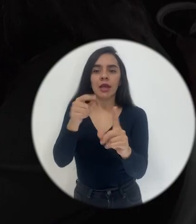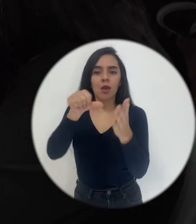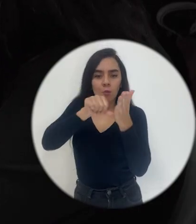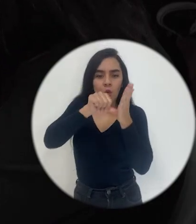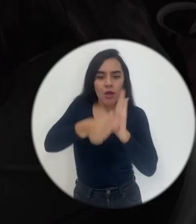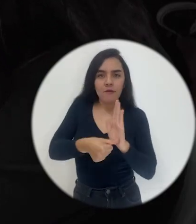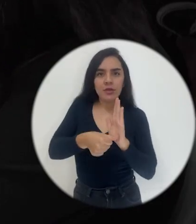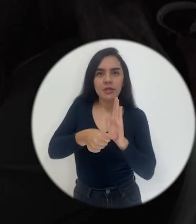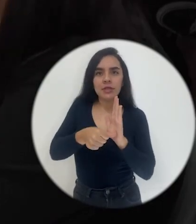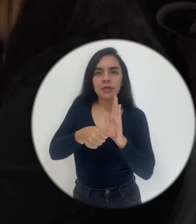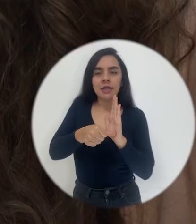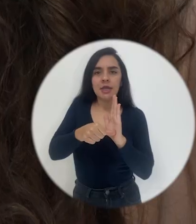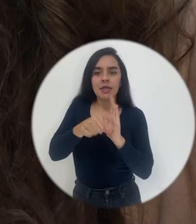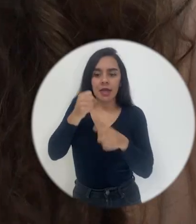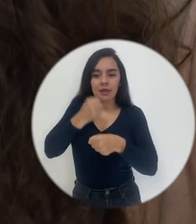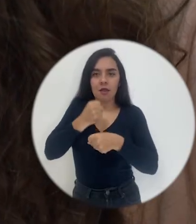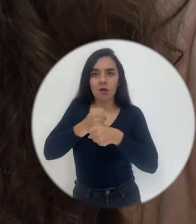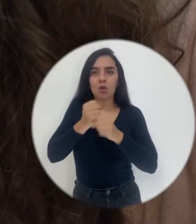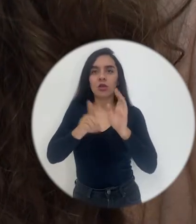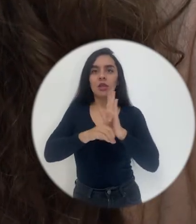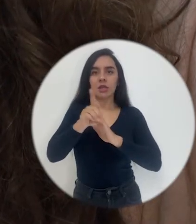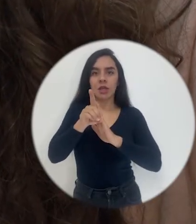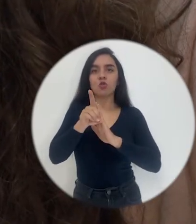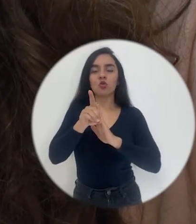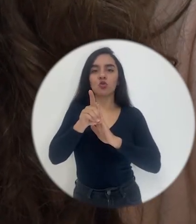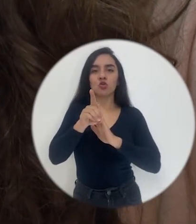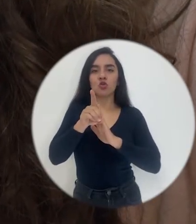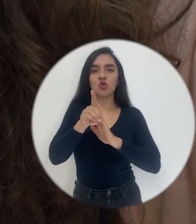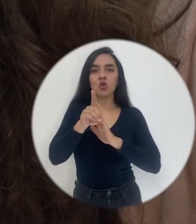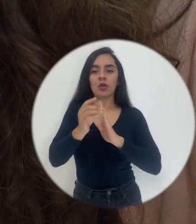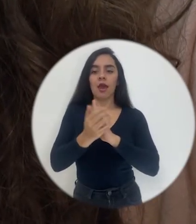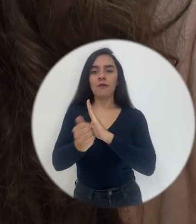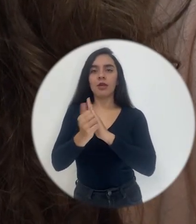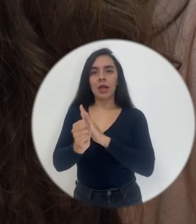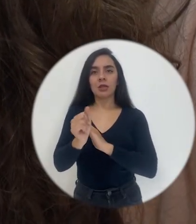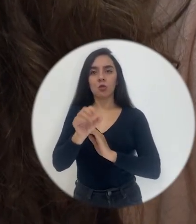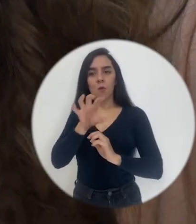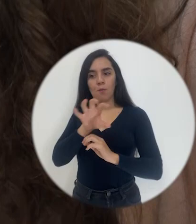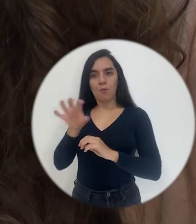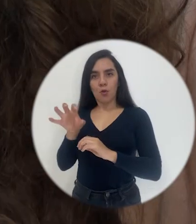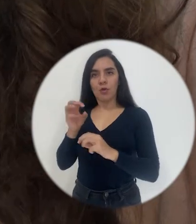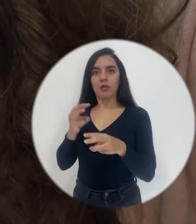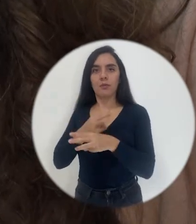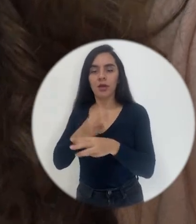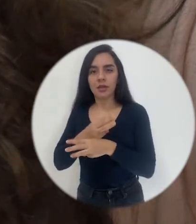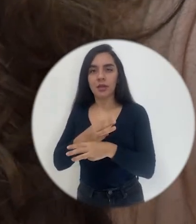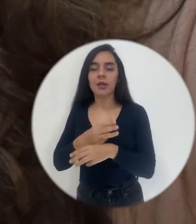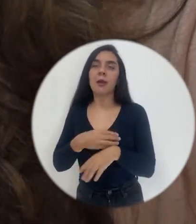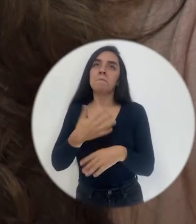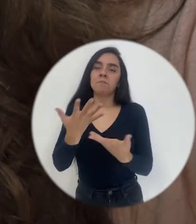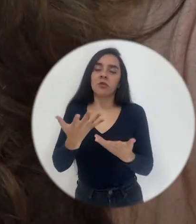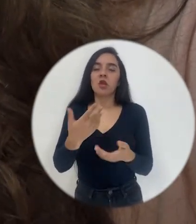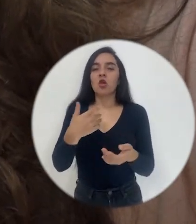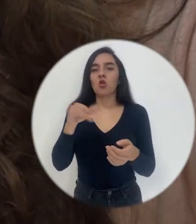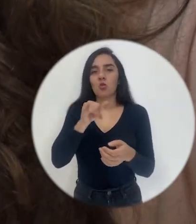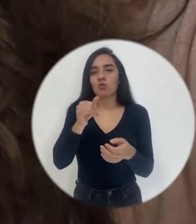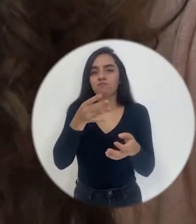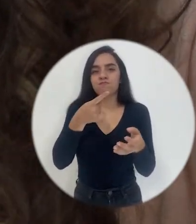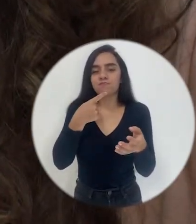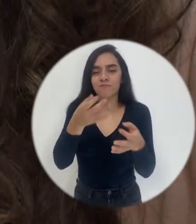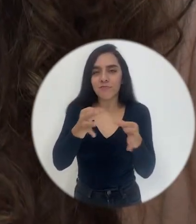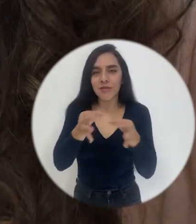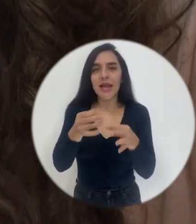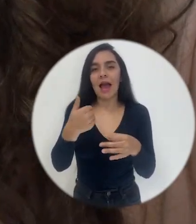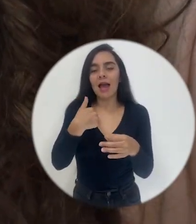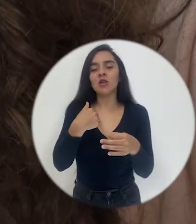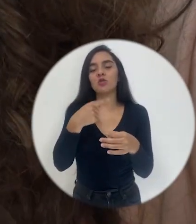se diera énfasis en la parte de trabajo y de desarrollo de las habilidades propiamente. Esto, como digo, pues, tiene